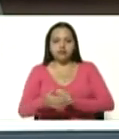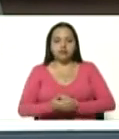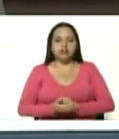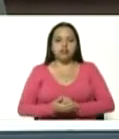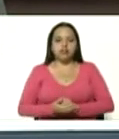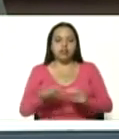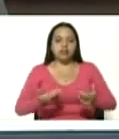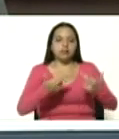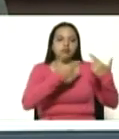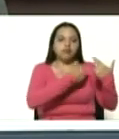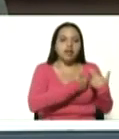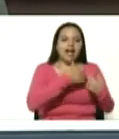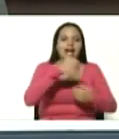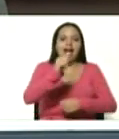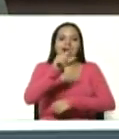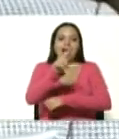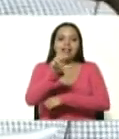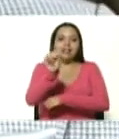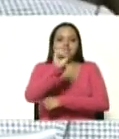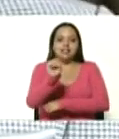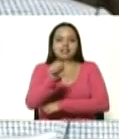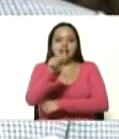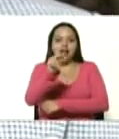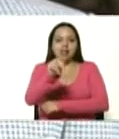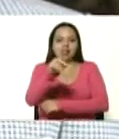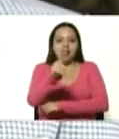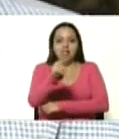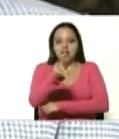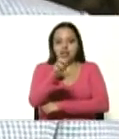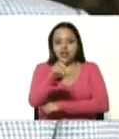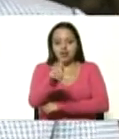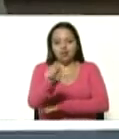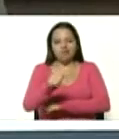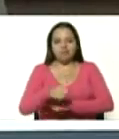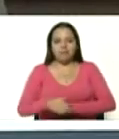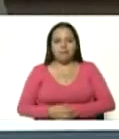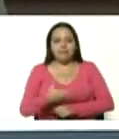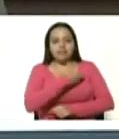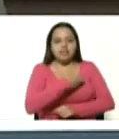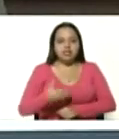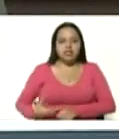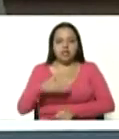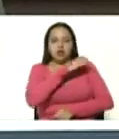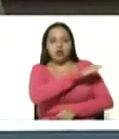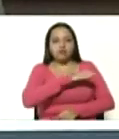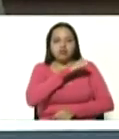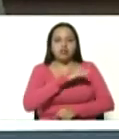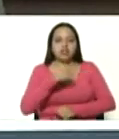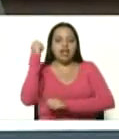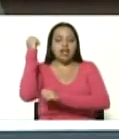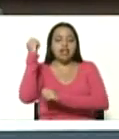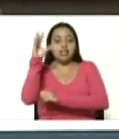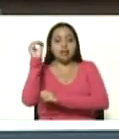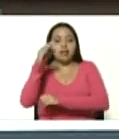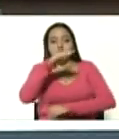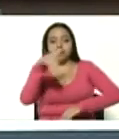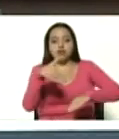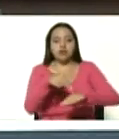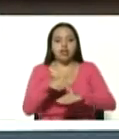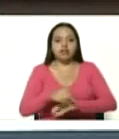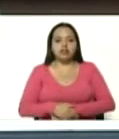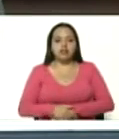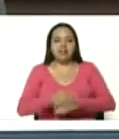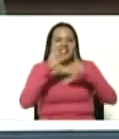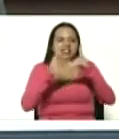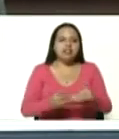presidente de la comisión de la asamblea nacional para la designación del consejo